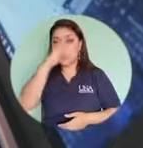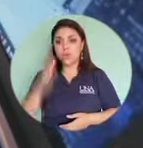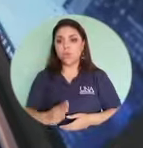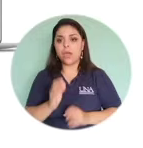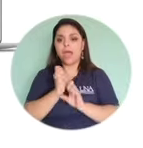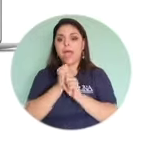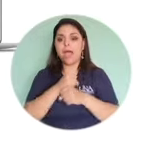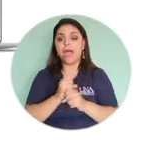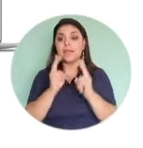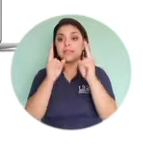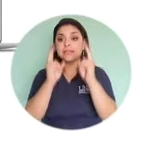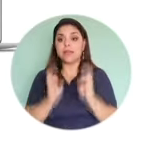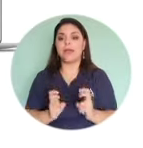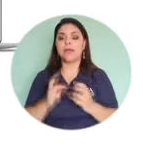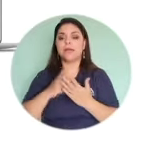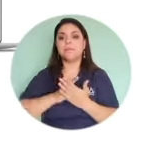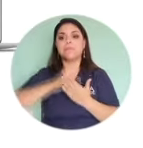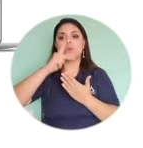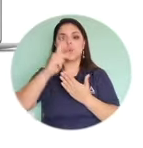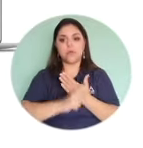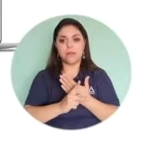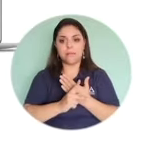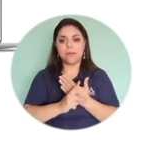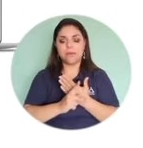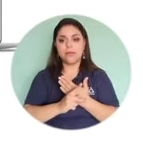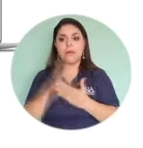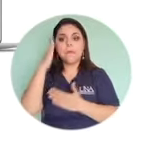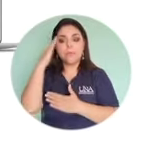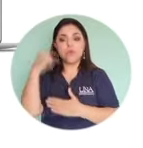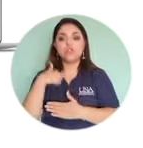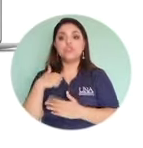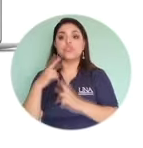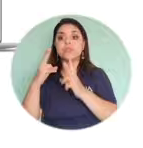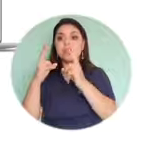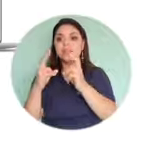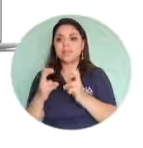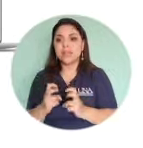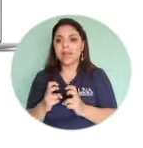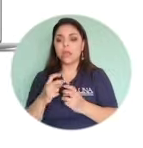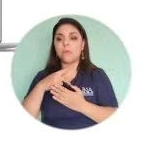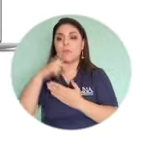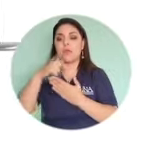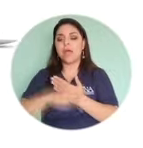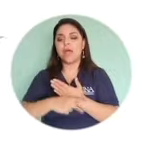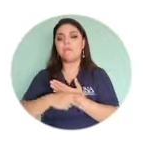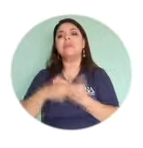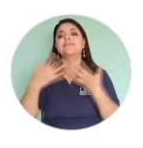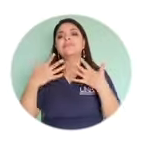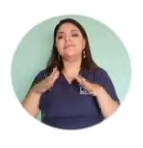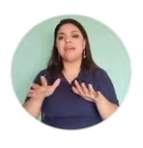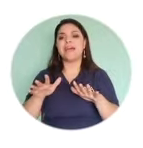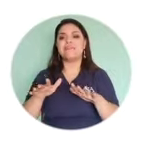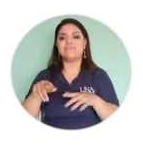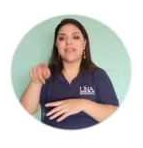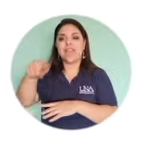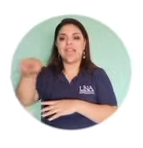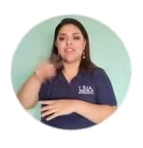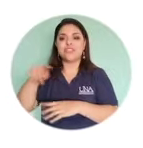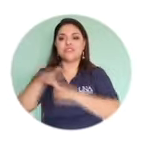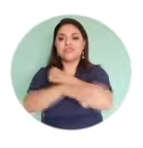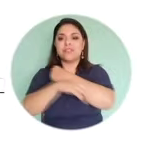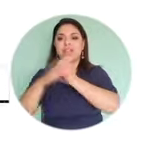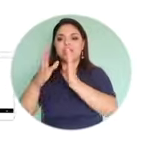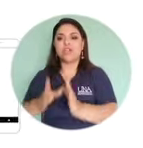descargar programas, ya que cuando uno descarga programas, lo que le estás dando es una llave de acceso